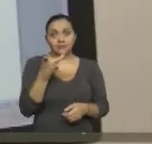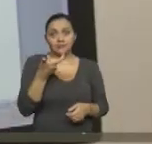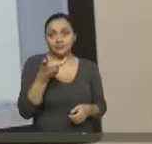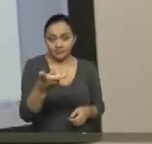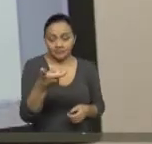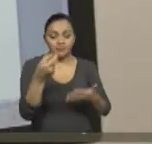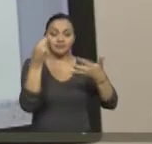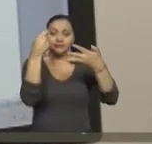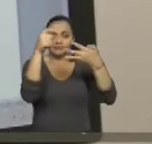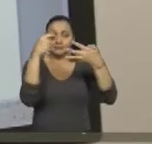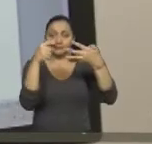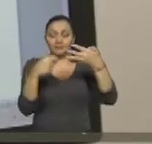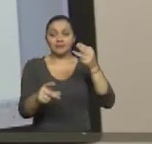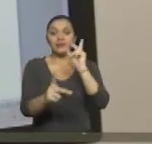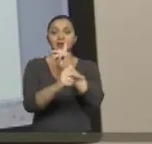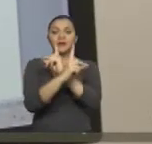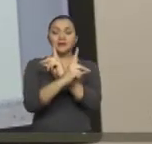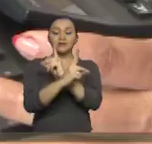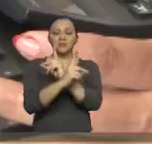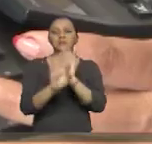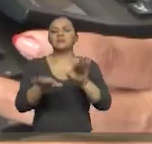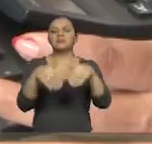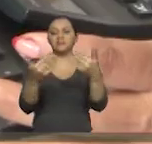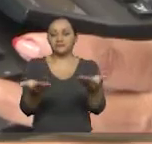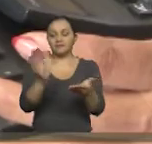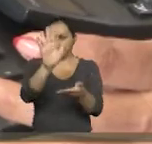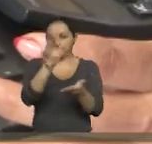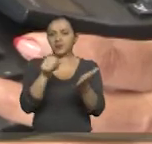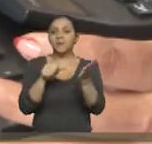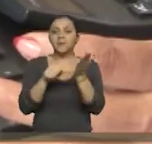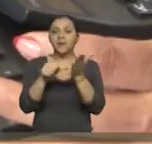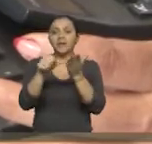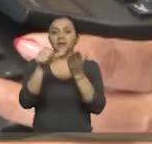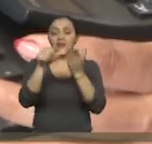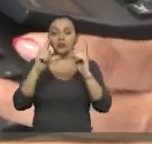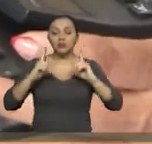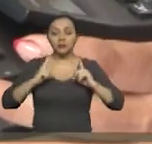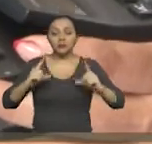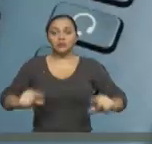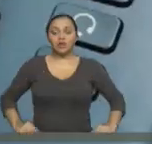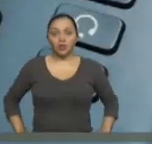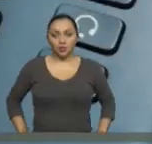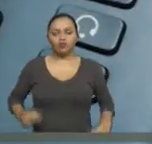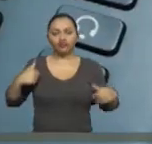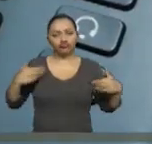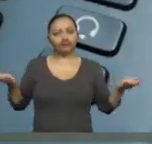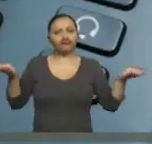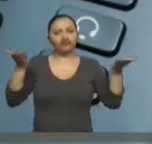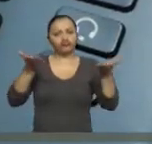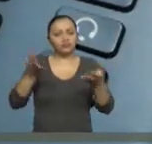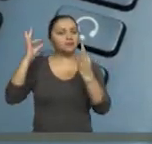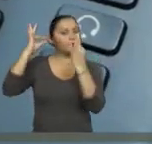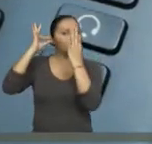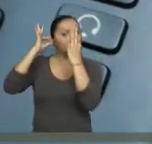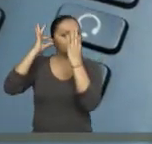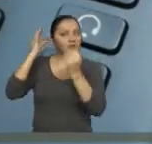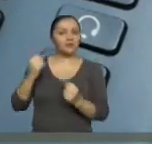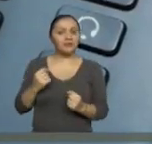acreditación de la discapacidad, el Ministerio de Salud Pública puso a disposición el call center